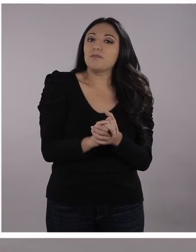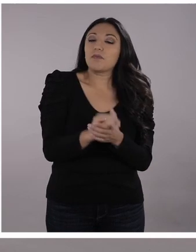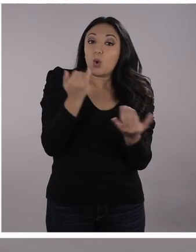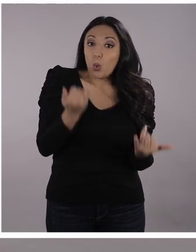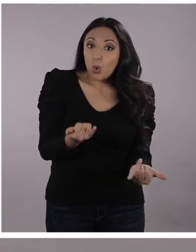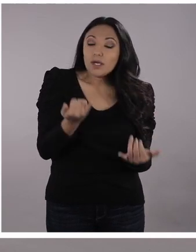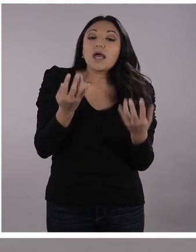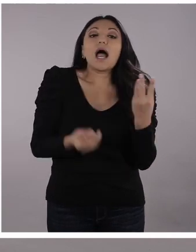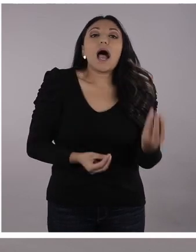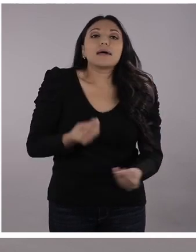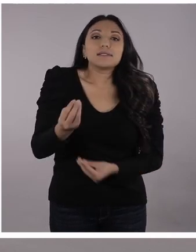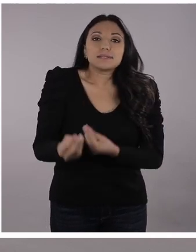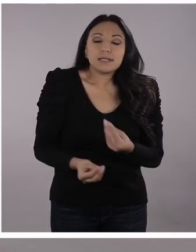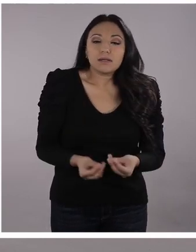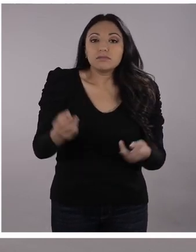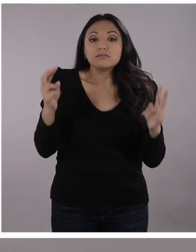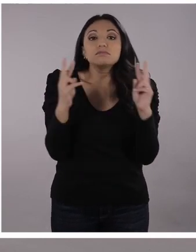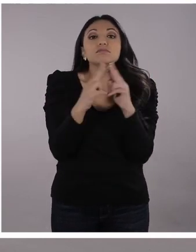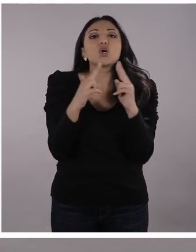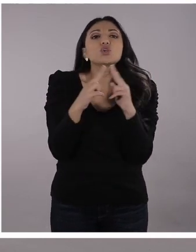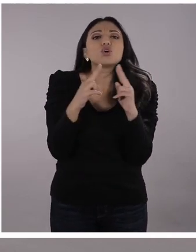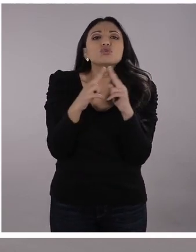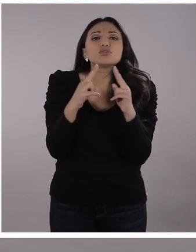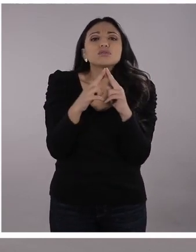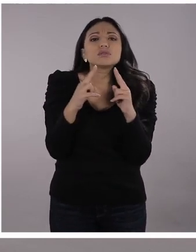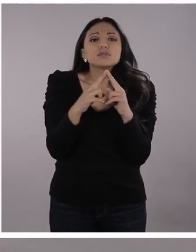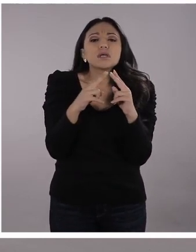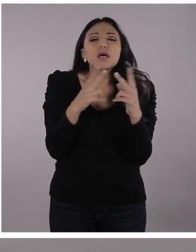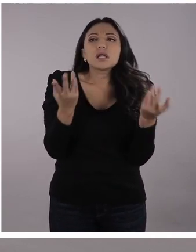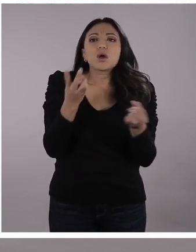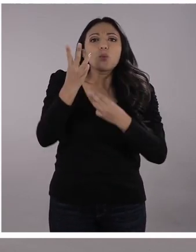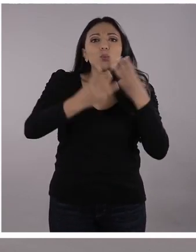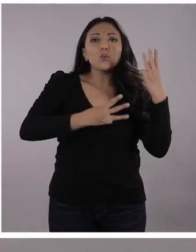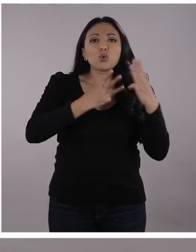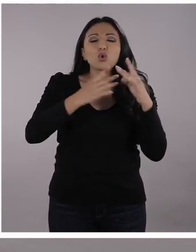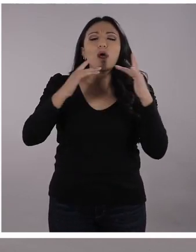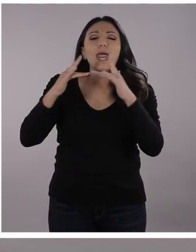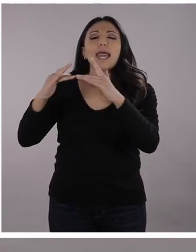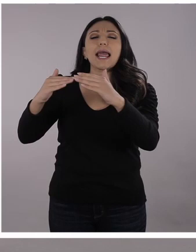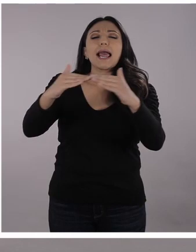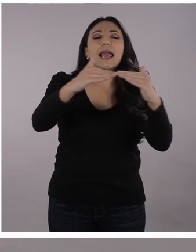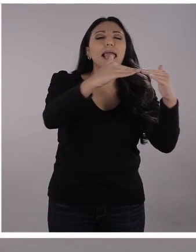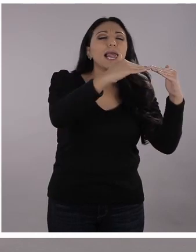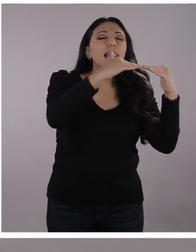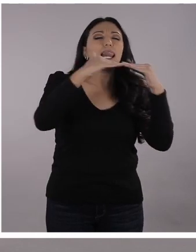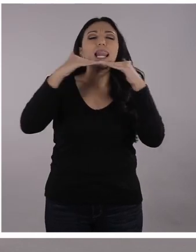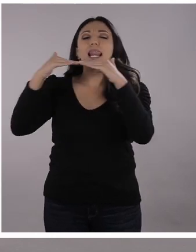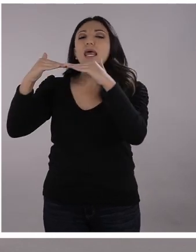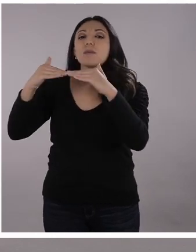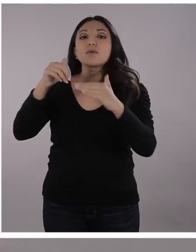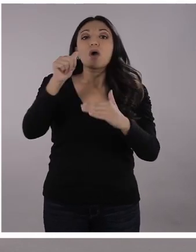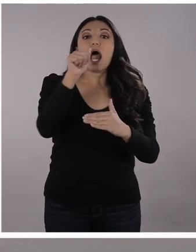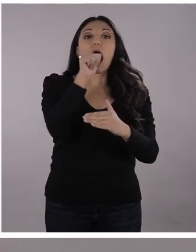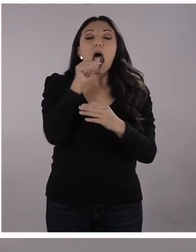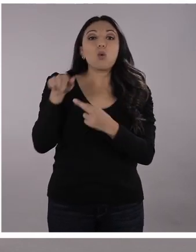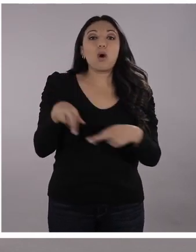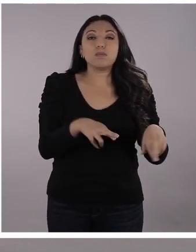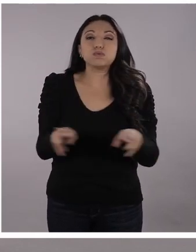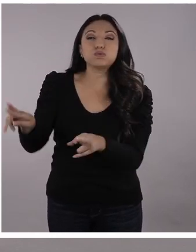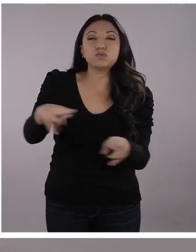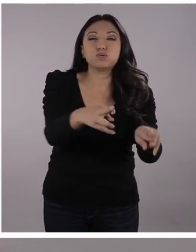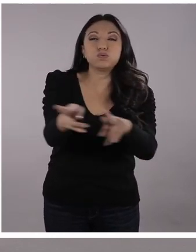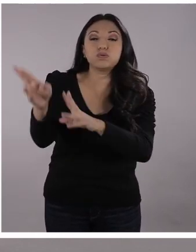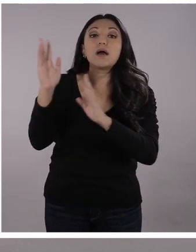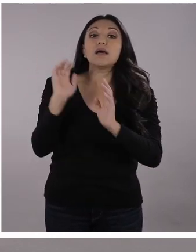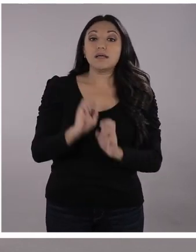Vamos el día de hoy a conocer qué es lo que mantiene el equilibrio en el planeta, es decir, sobre las corrientes marinas.